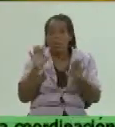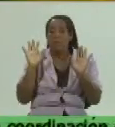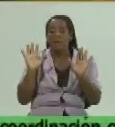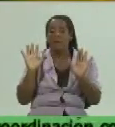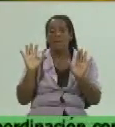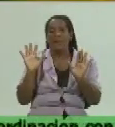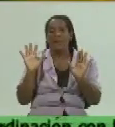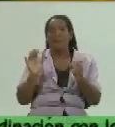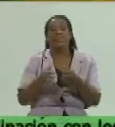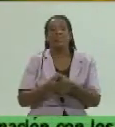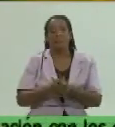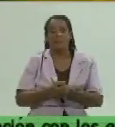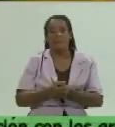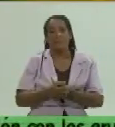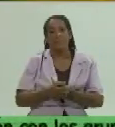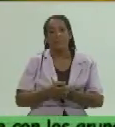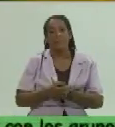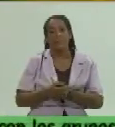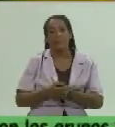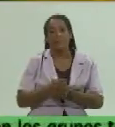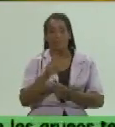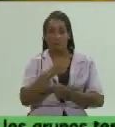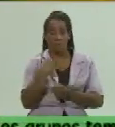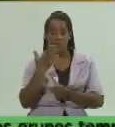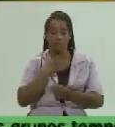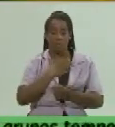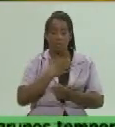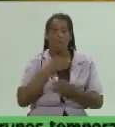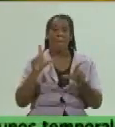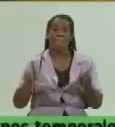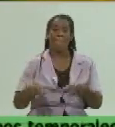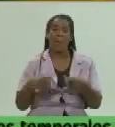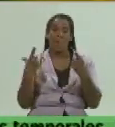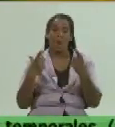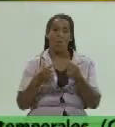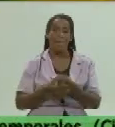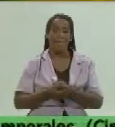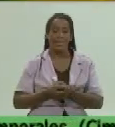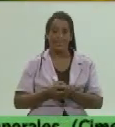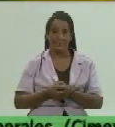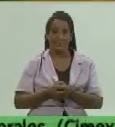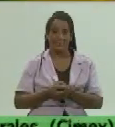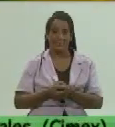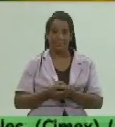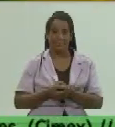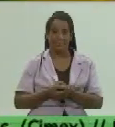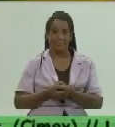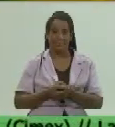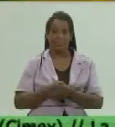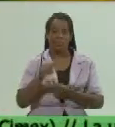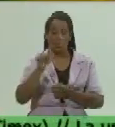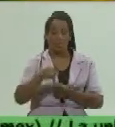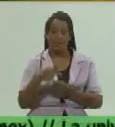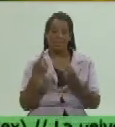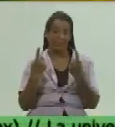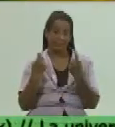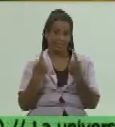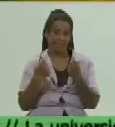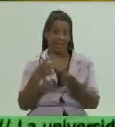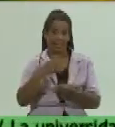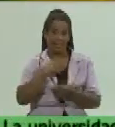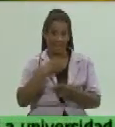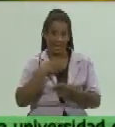nosotros hoy yo creo que vamos a vamos a cumplir con yo diría con esas necesidades que hoy tenemos todos